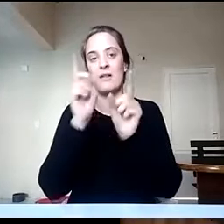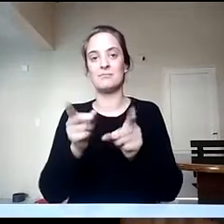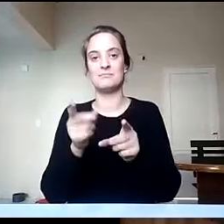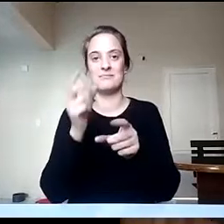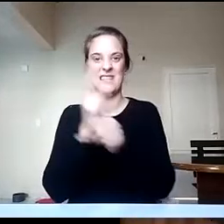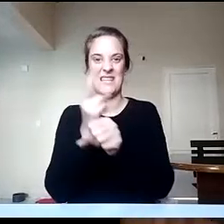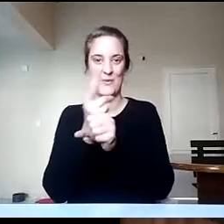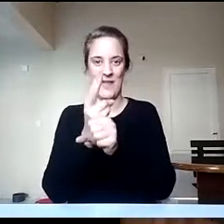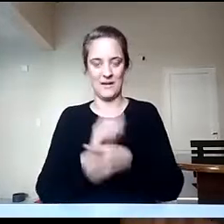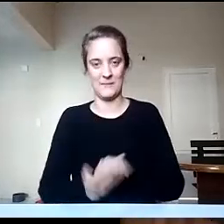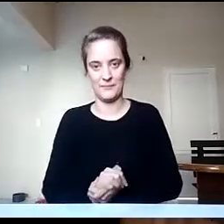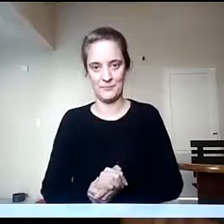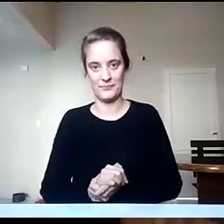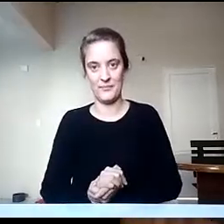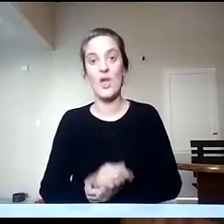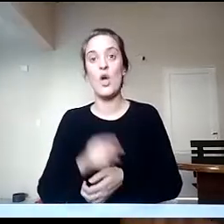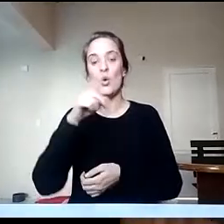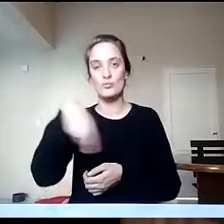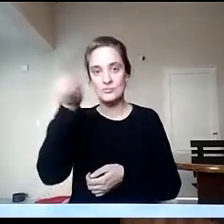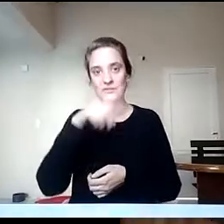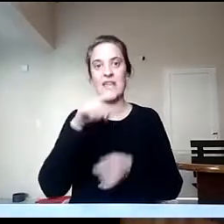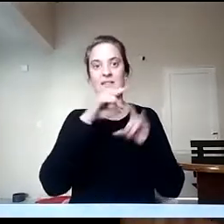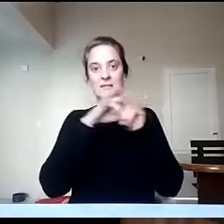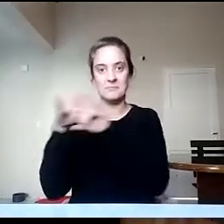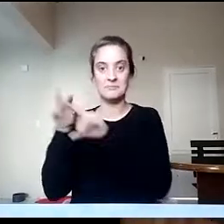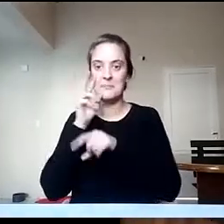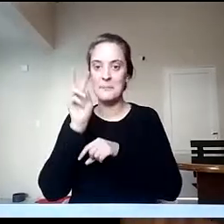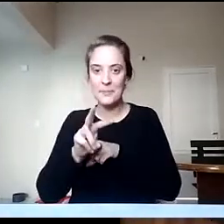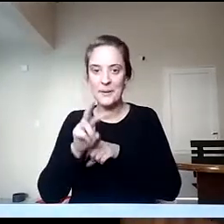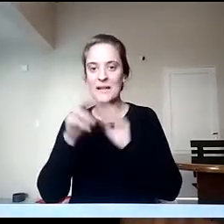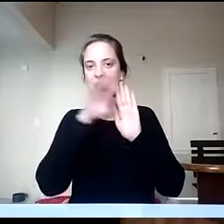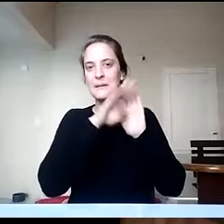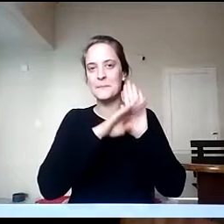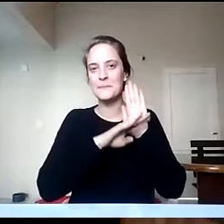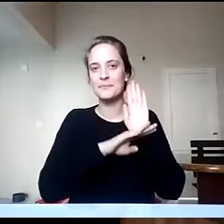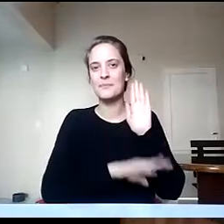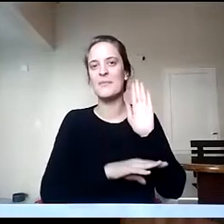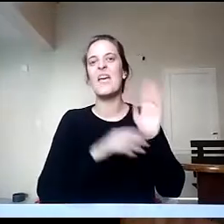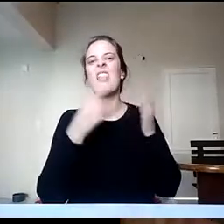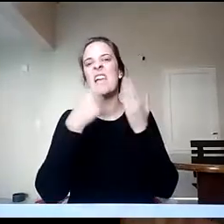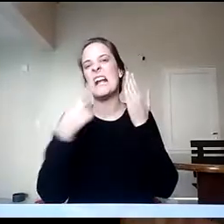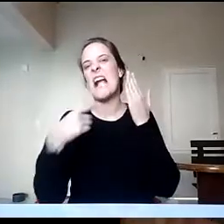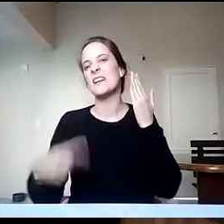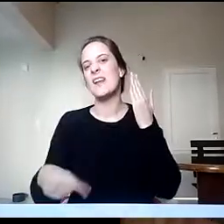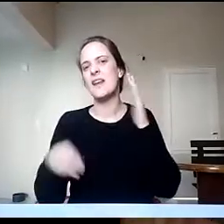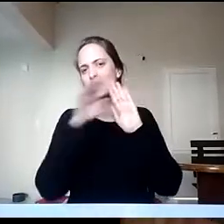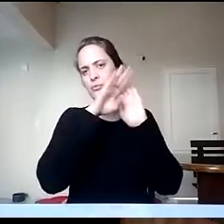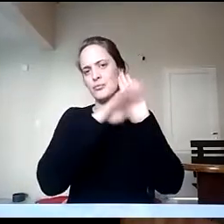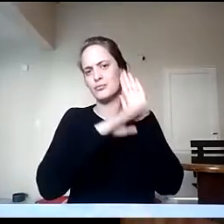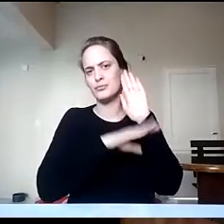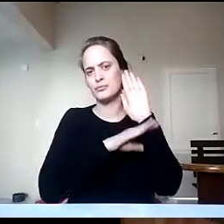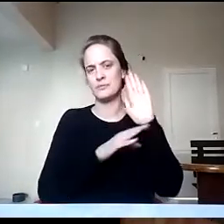a poder ver nuestra oferta de títulos y de postítulos también, que lo tenemos un poco suspendido ahora por el contexto,